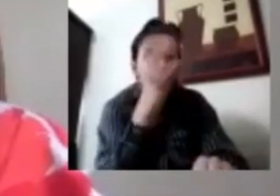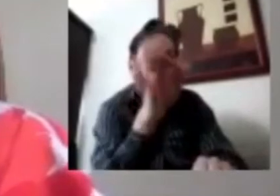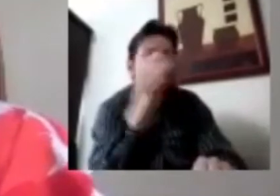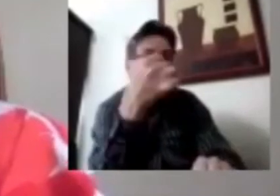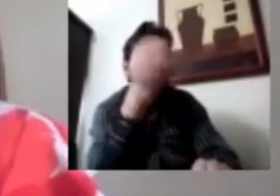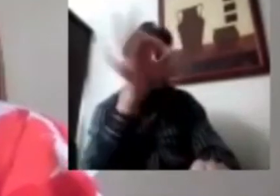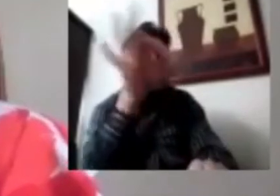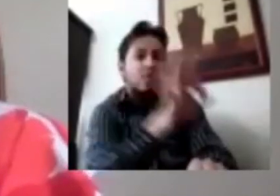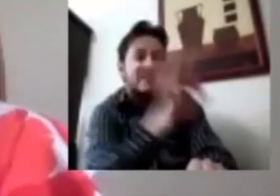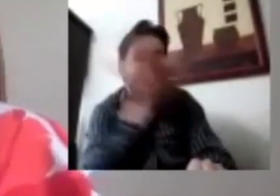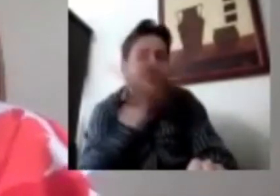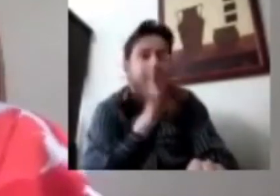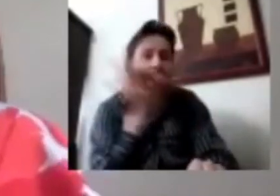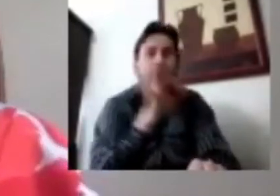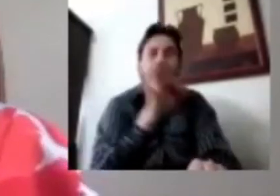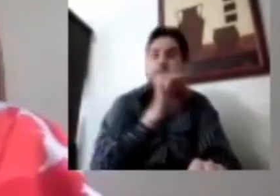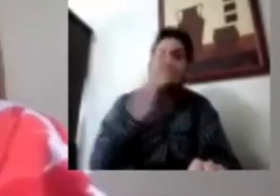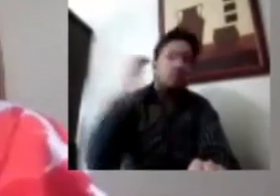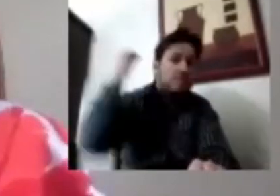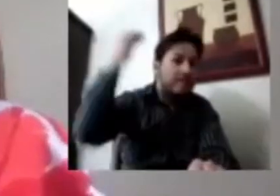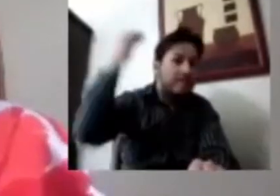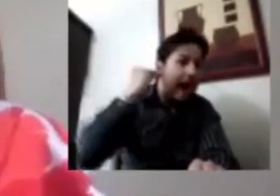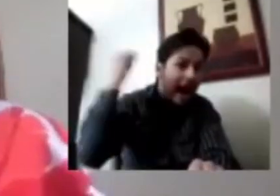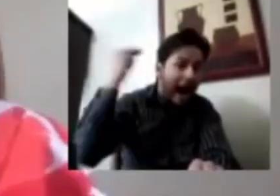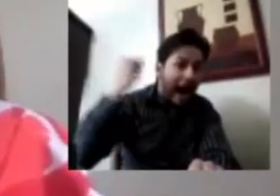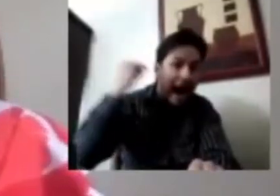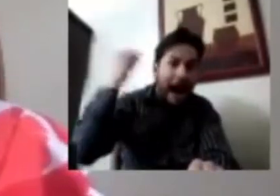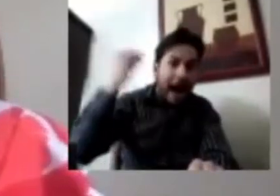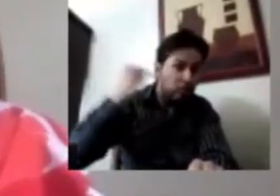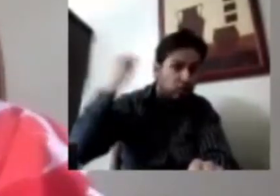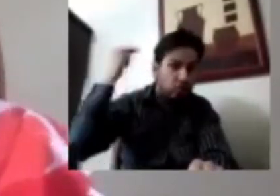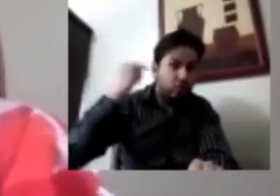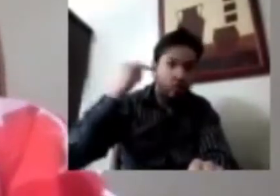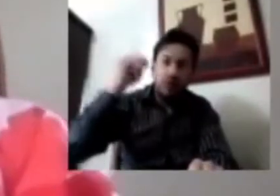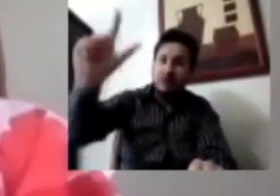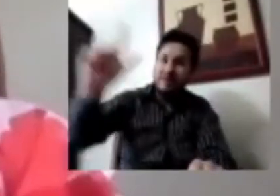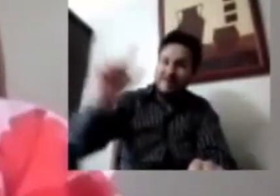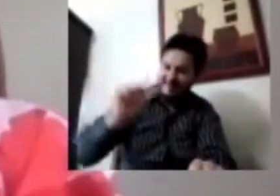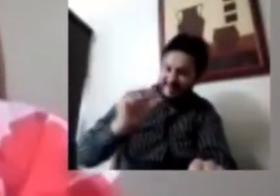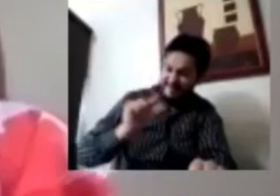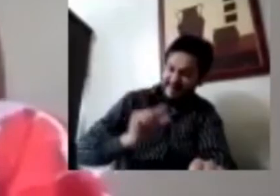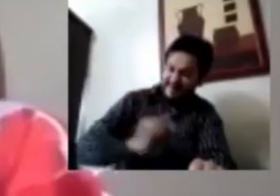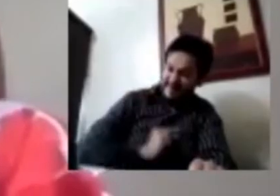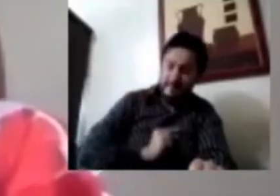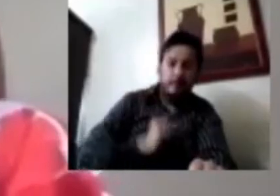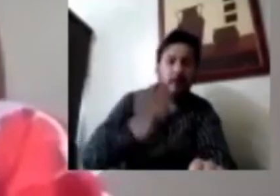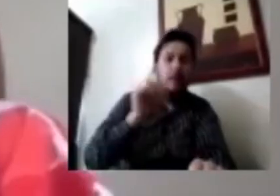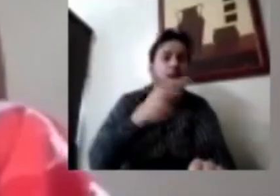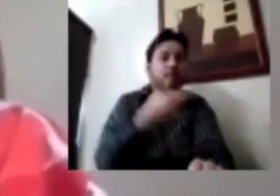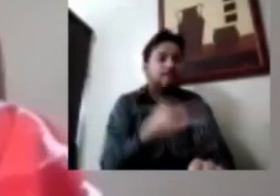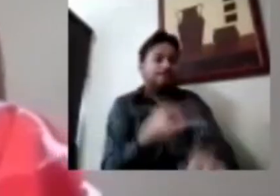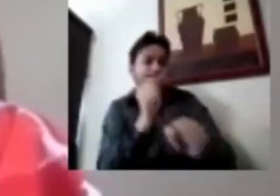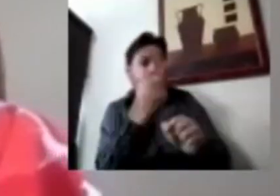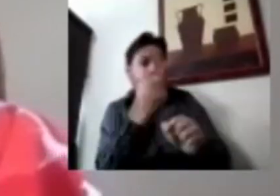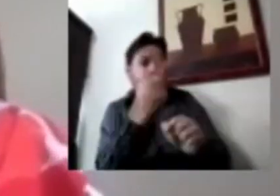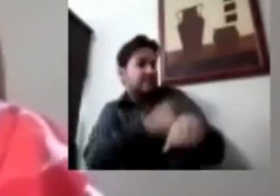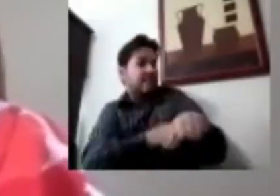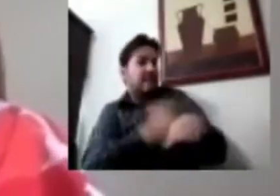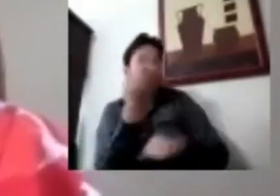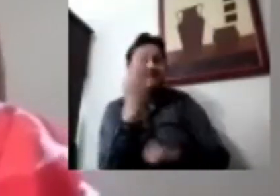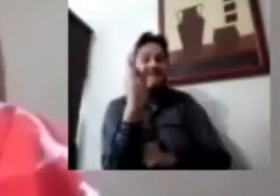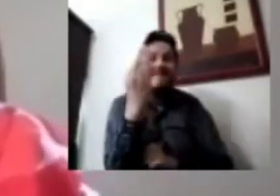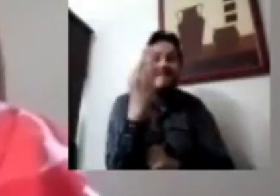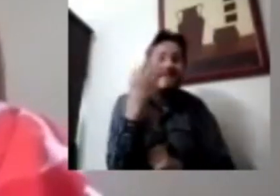reportan que en marzo obtuvieron un ingreso menor comparado con el mes anterior. Y un resultado que es